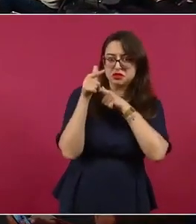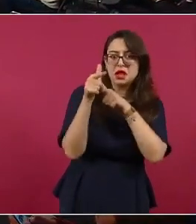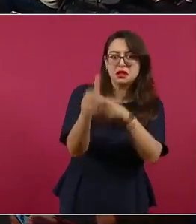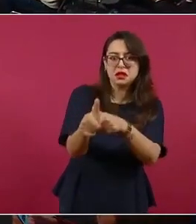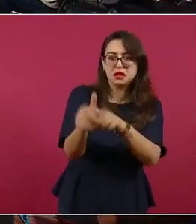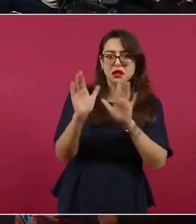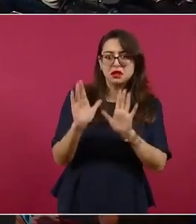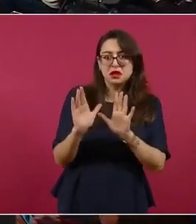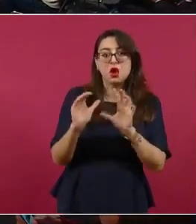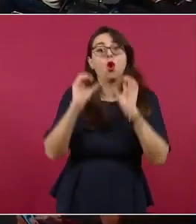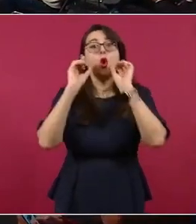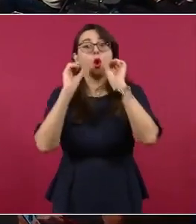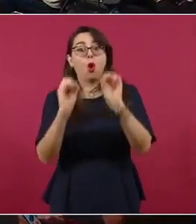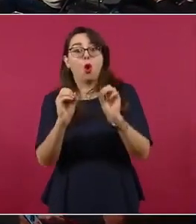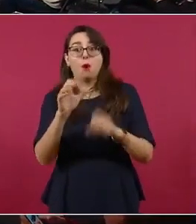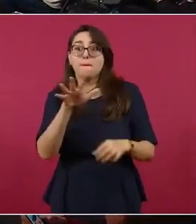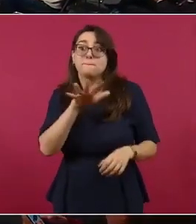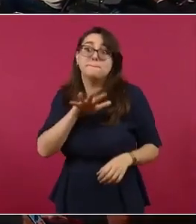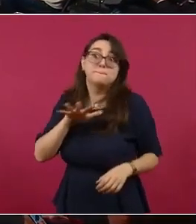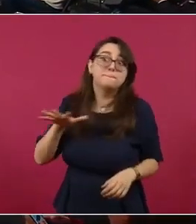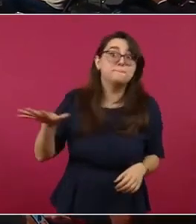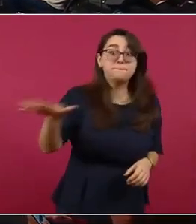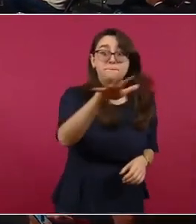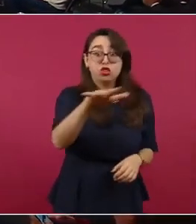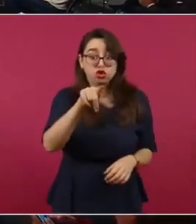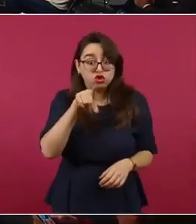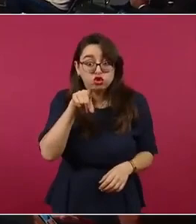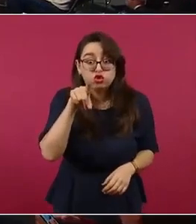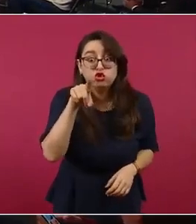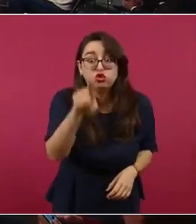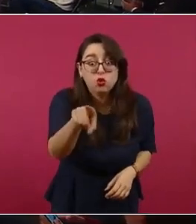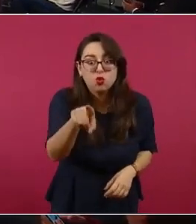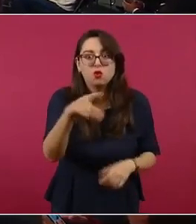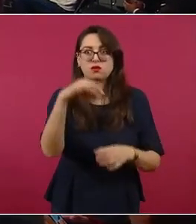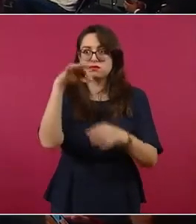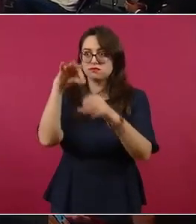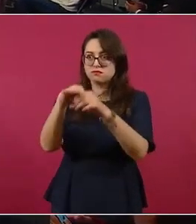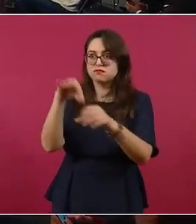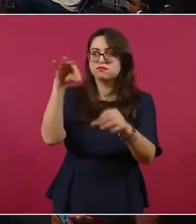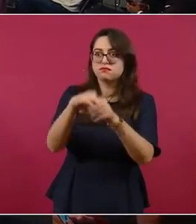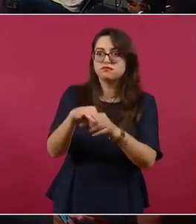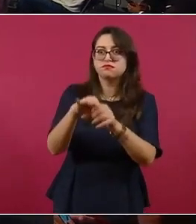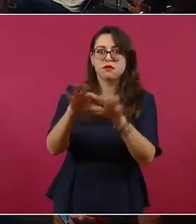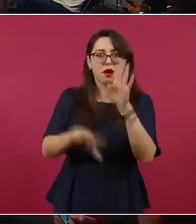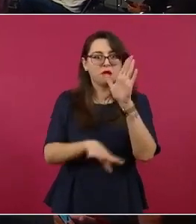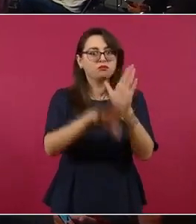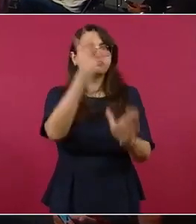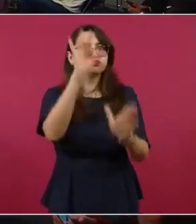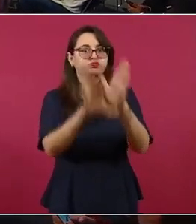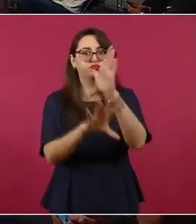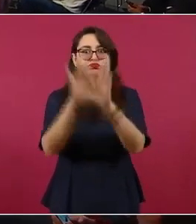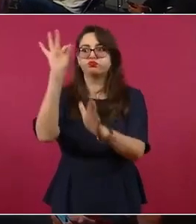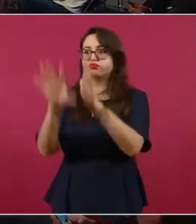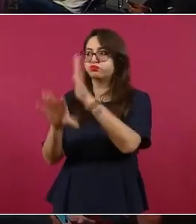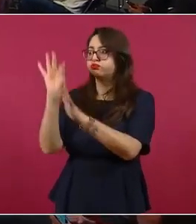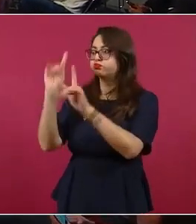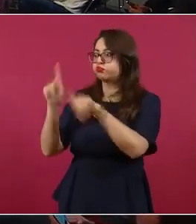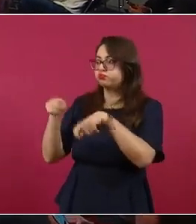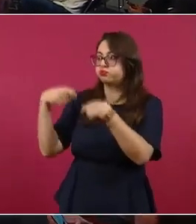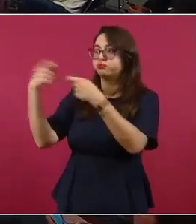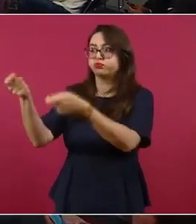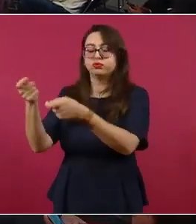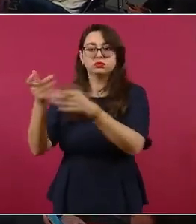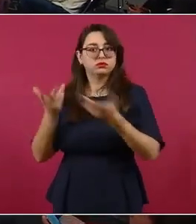¿Y que eso es algo nunca visto en México?